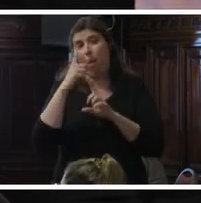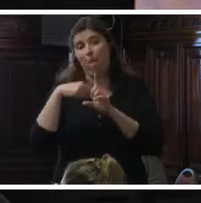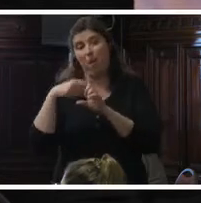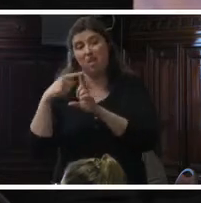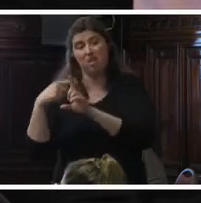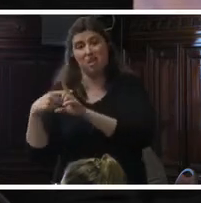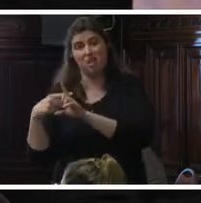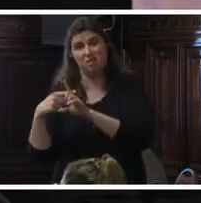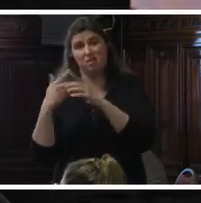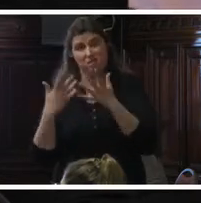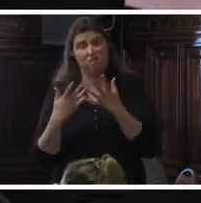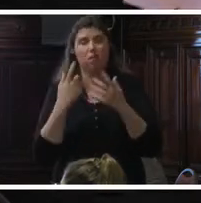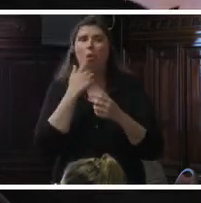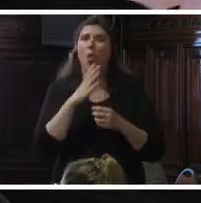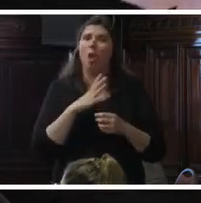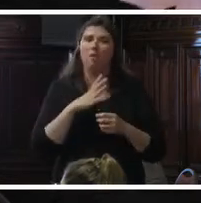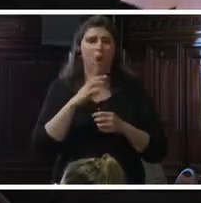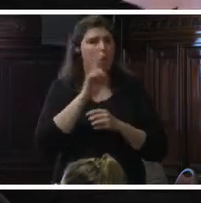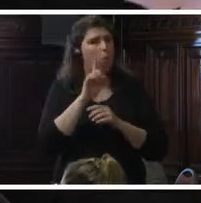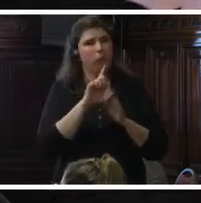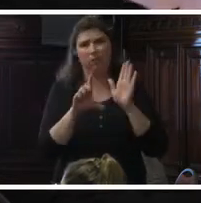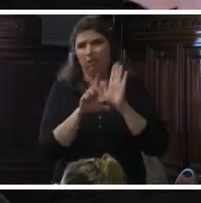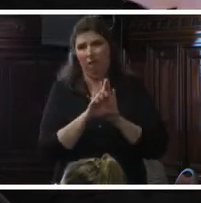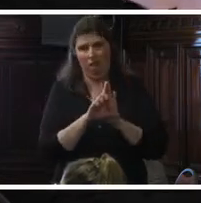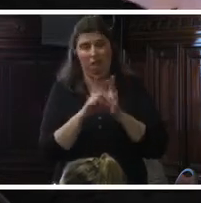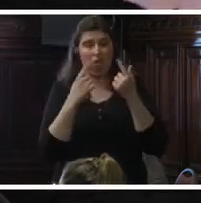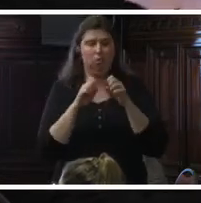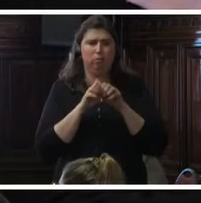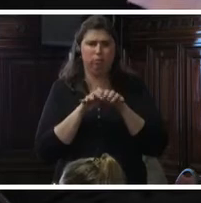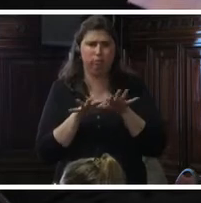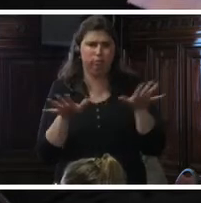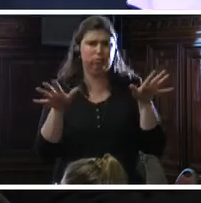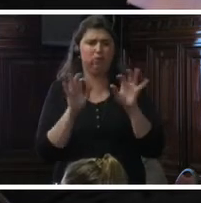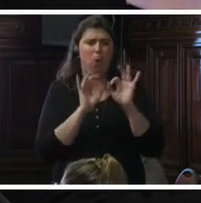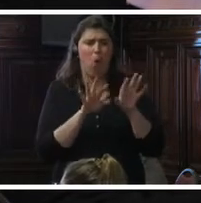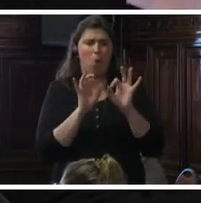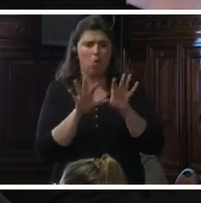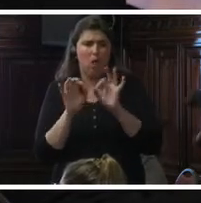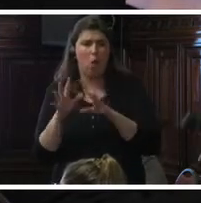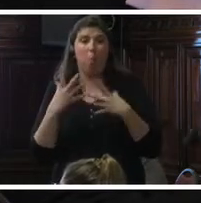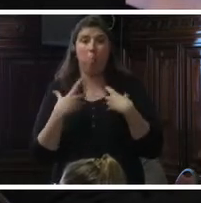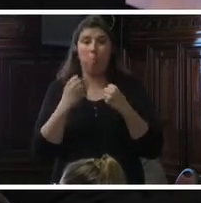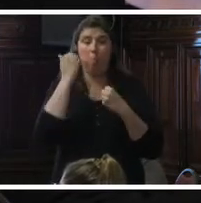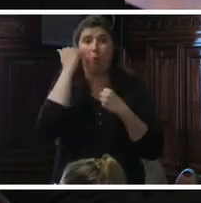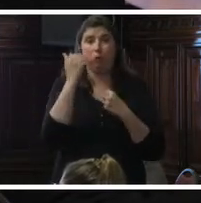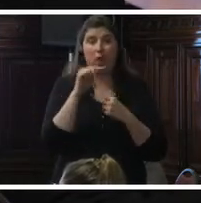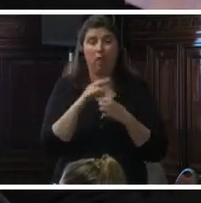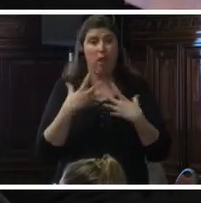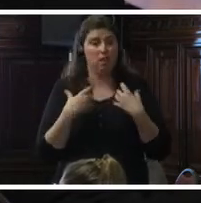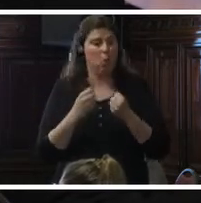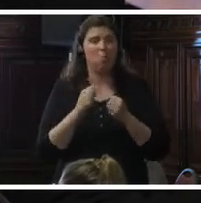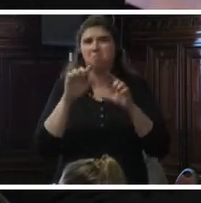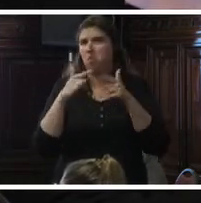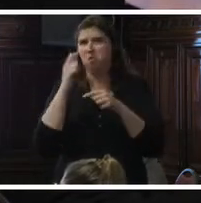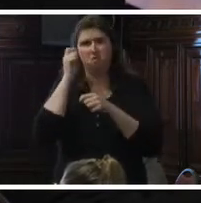en casos de riego para la salud todavía es ilegal. Durante la epidemia, los profesionales de salud en las regiones más afectadas no recibieron